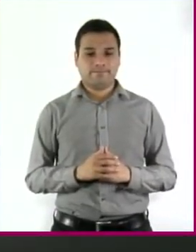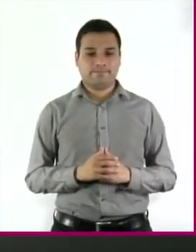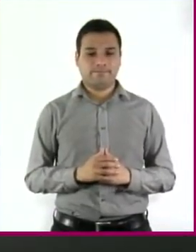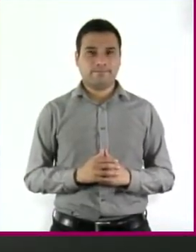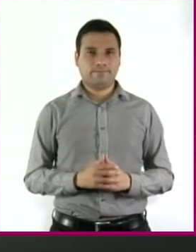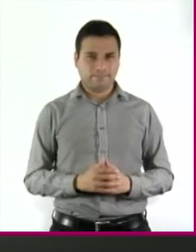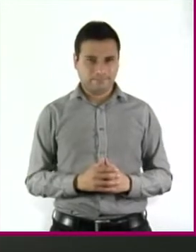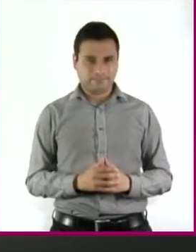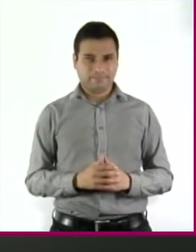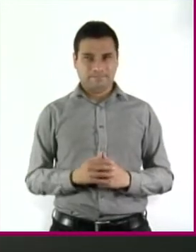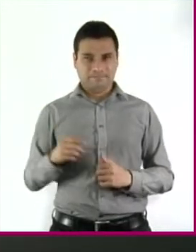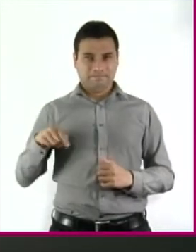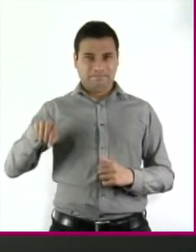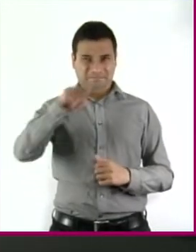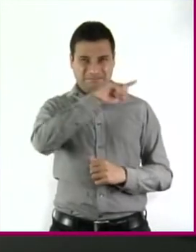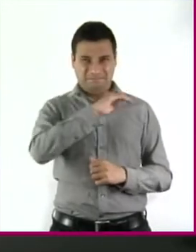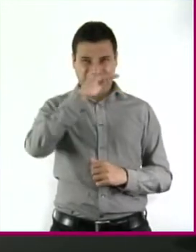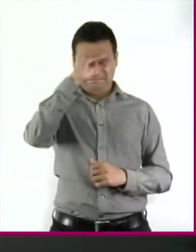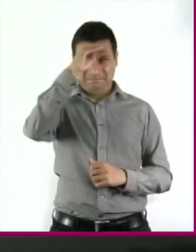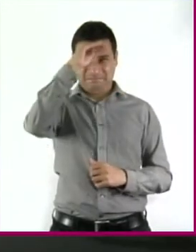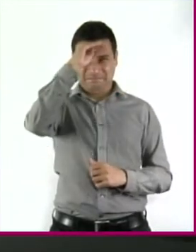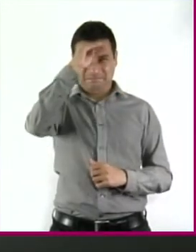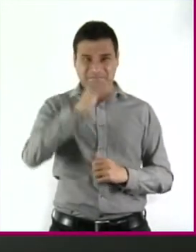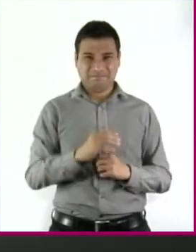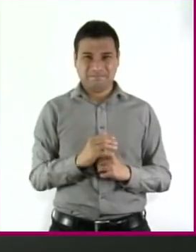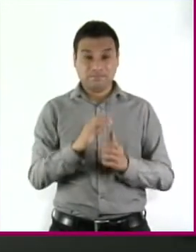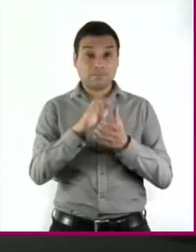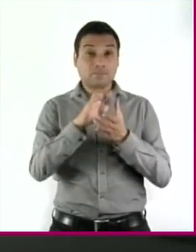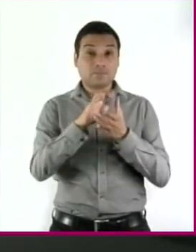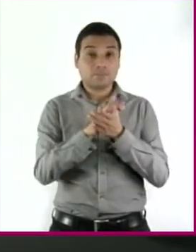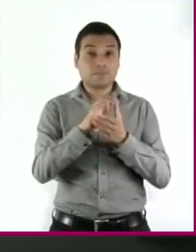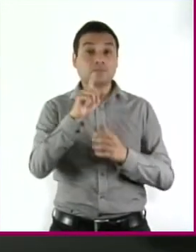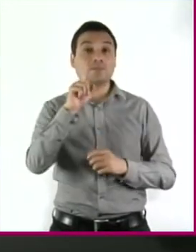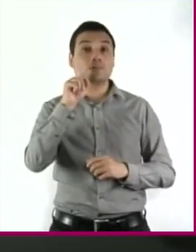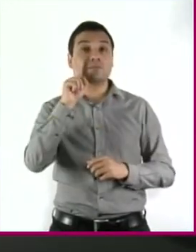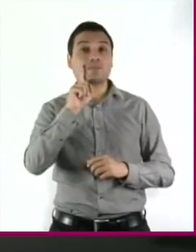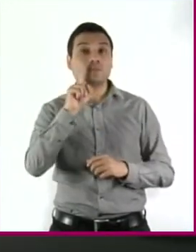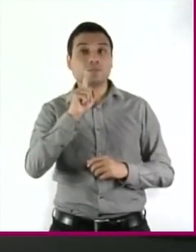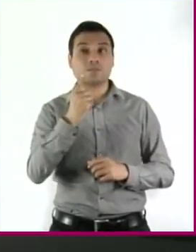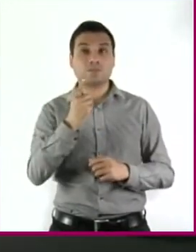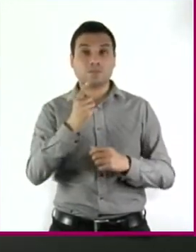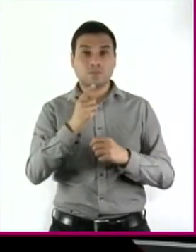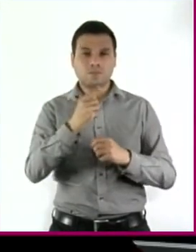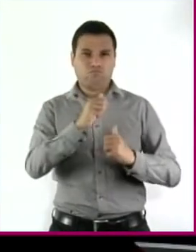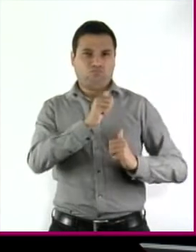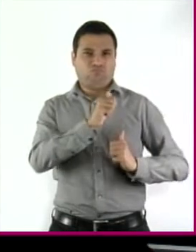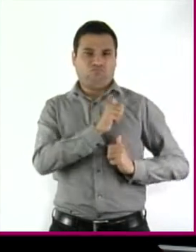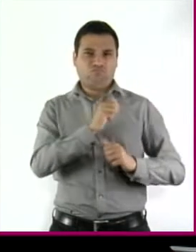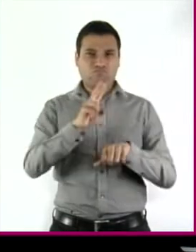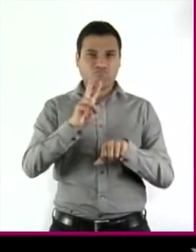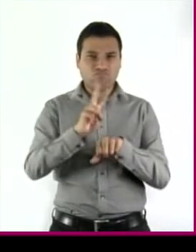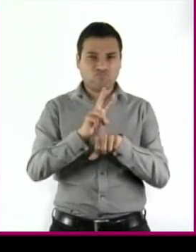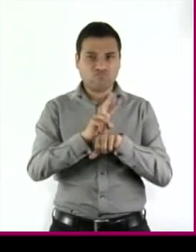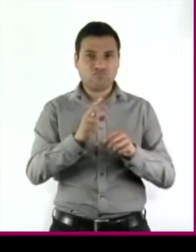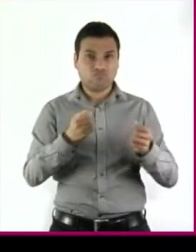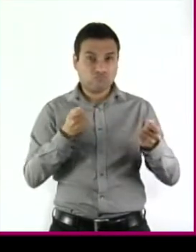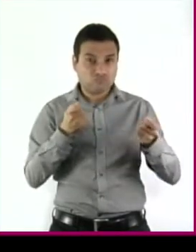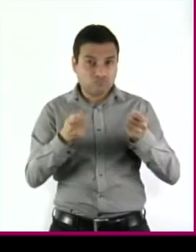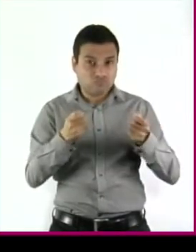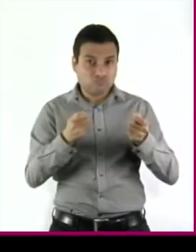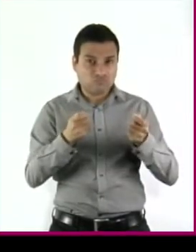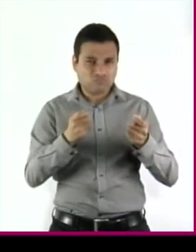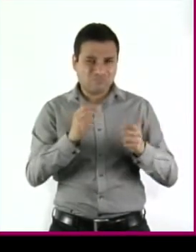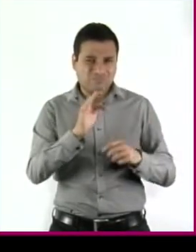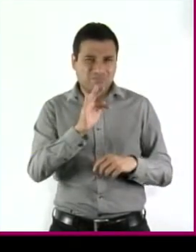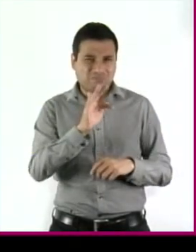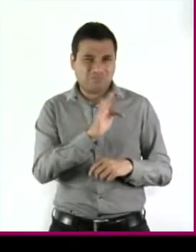tenemos para pensar que ni las esposas ni los guardianes pueden gobernarse? Si podemos optar